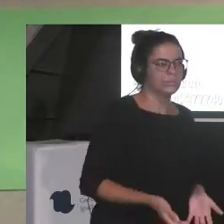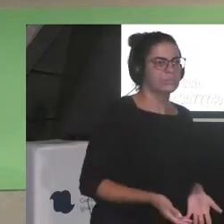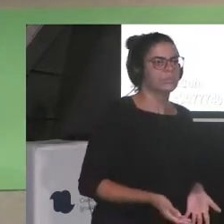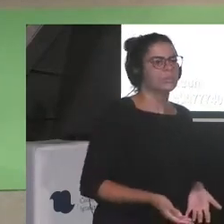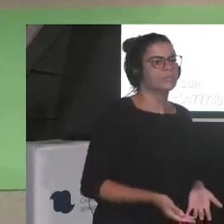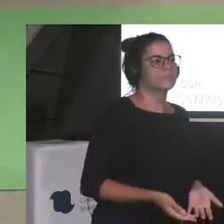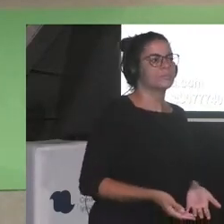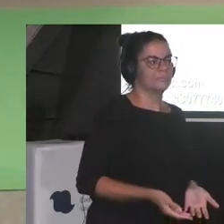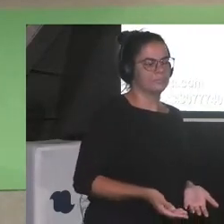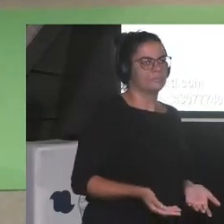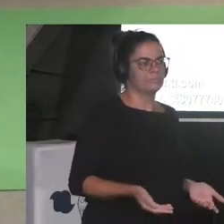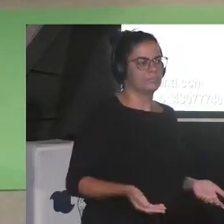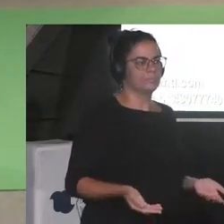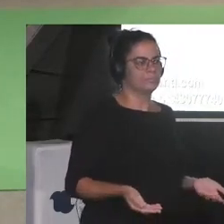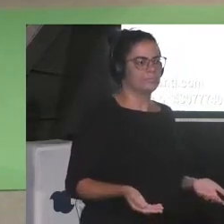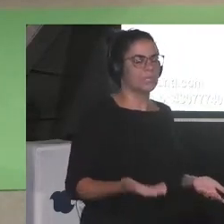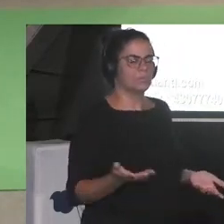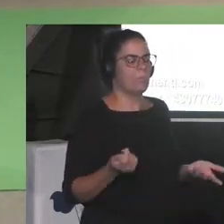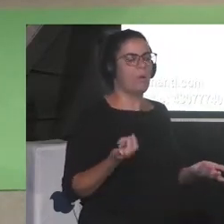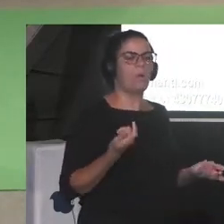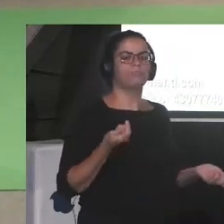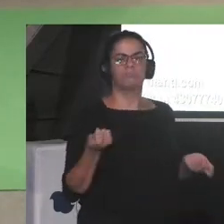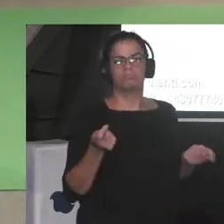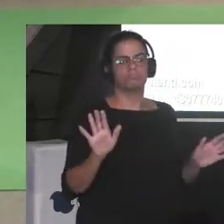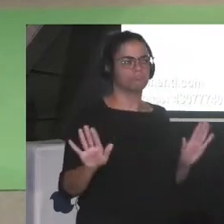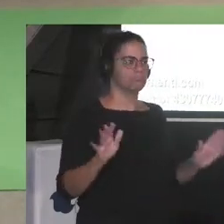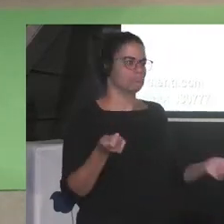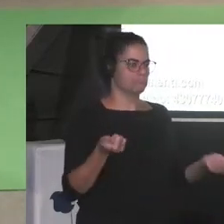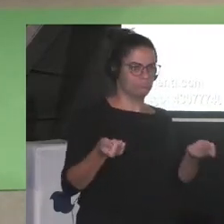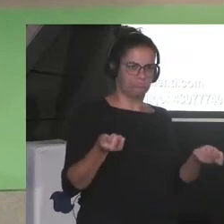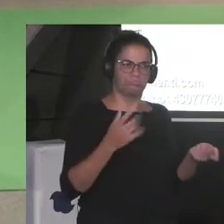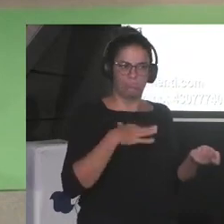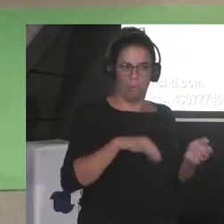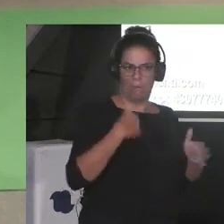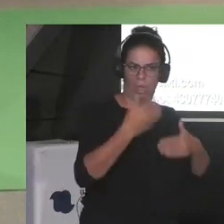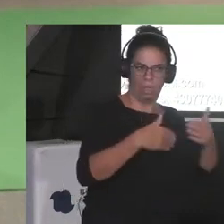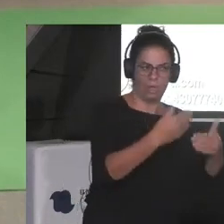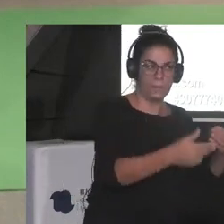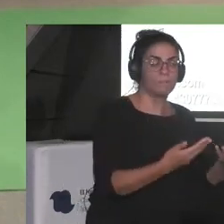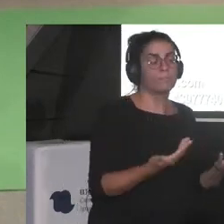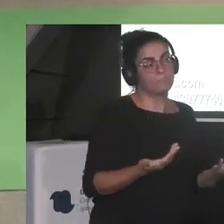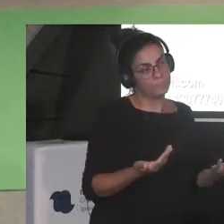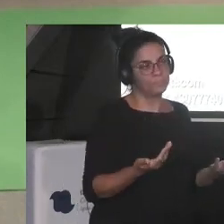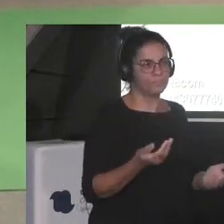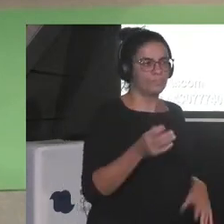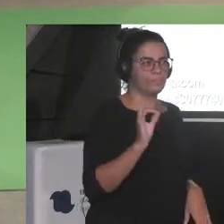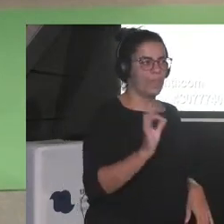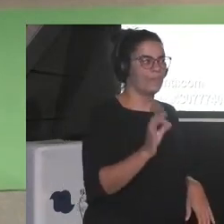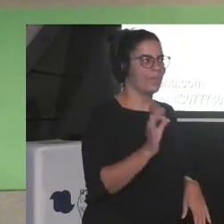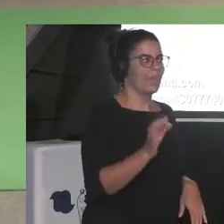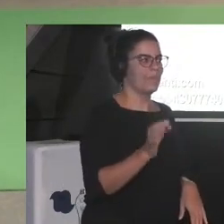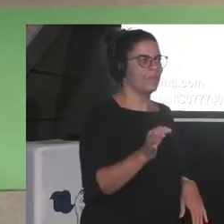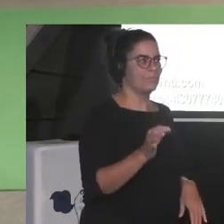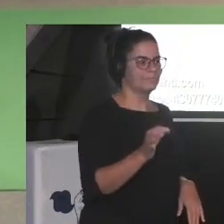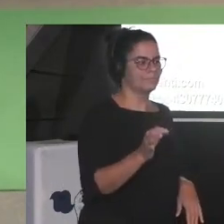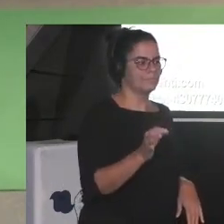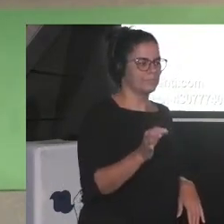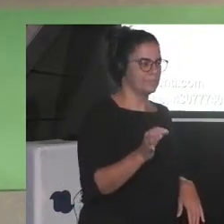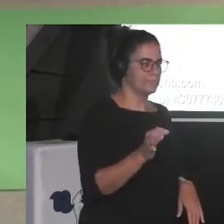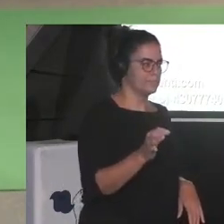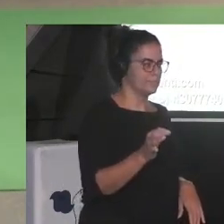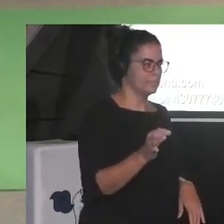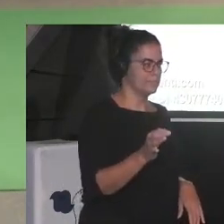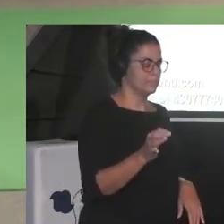y así vas lidiando con eso si es verdad que bueno no es raro que seamos